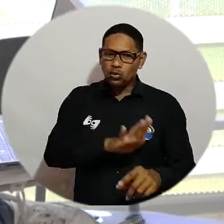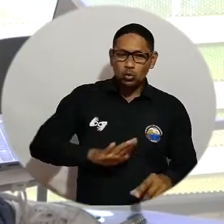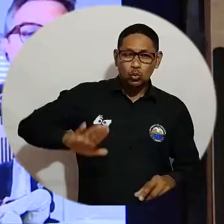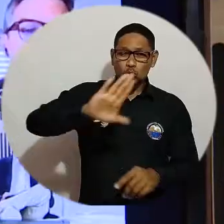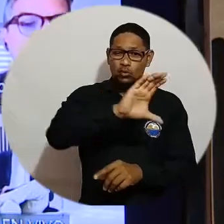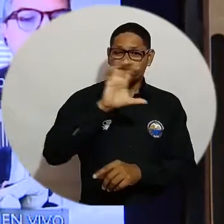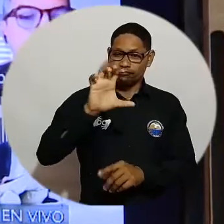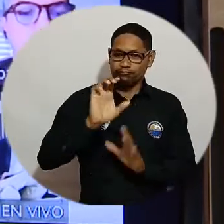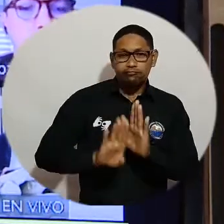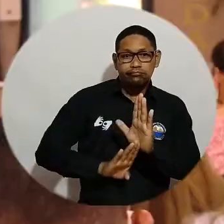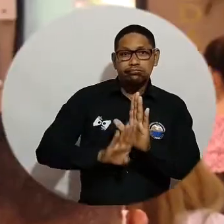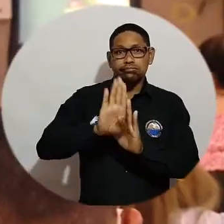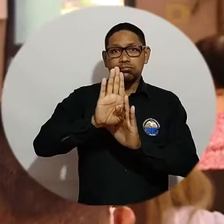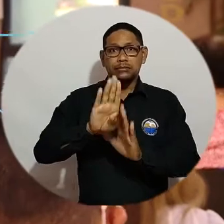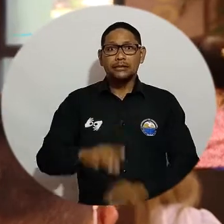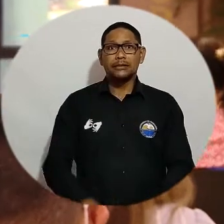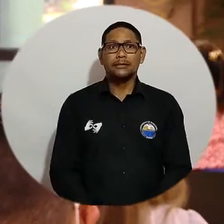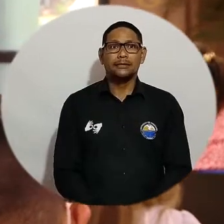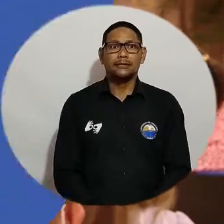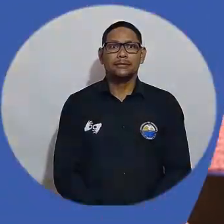en la productividad del país.